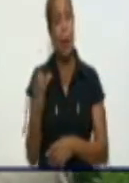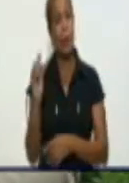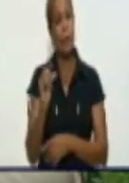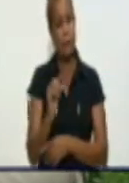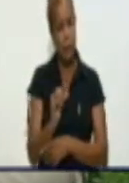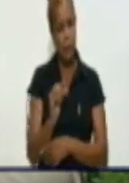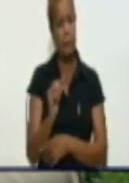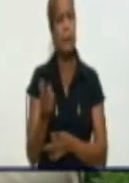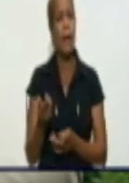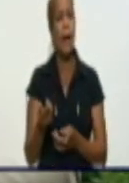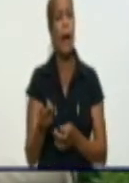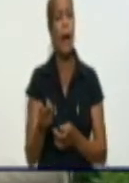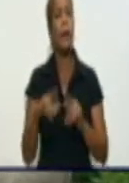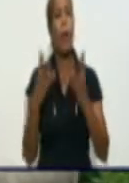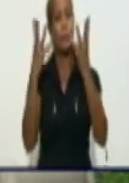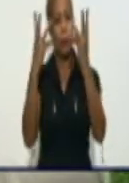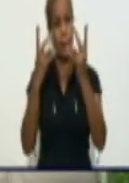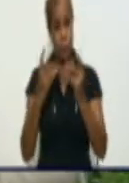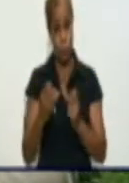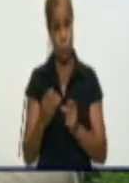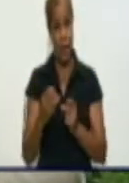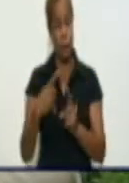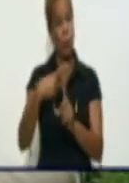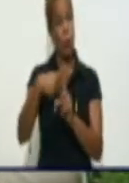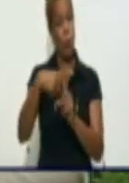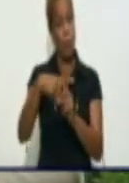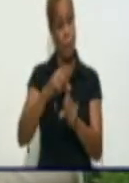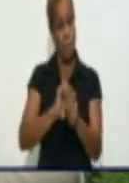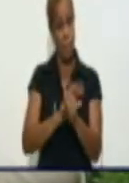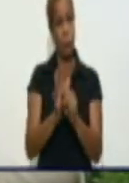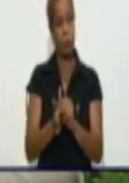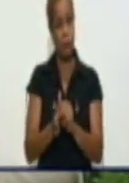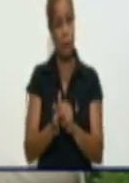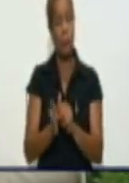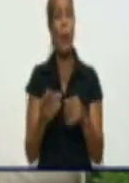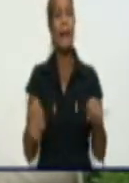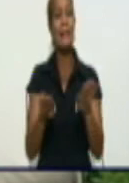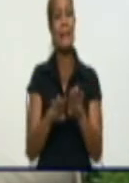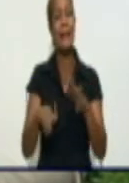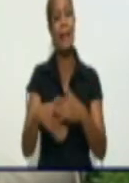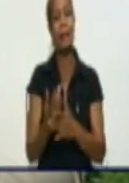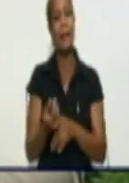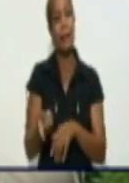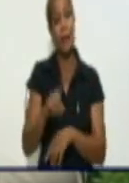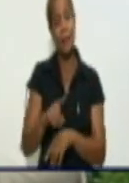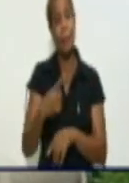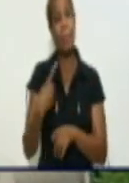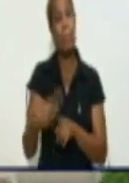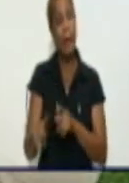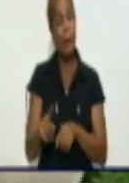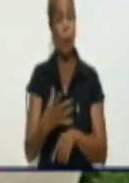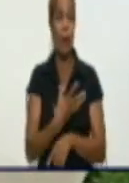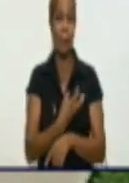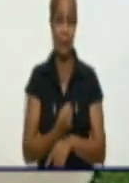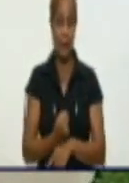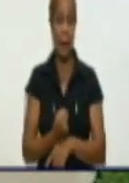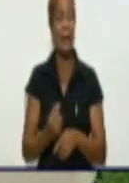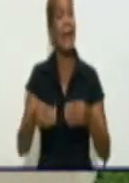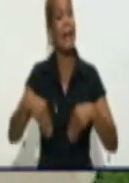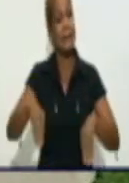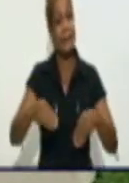El número de contagiados a la COVID-19 al cierre del día de ayer, pero lamentablemente la situación